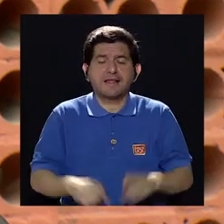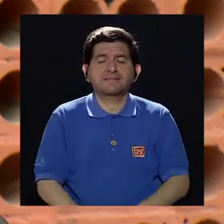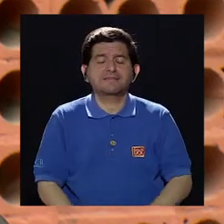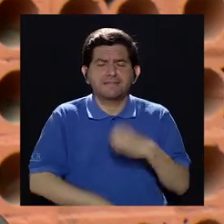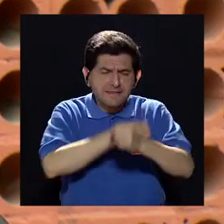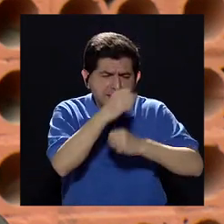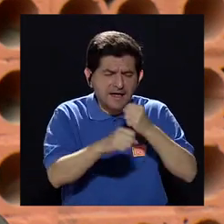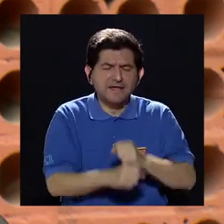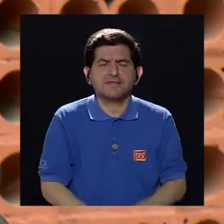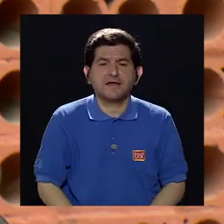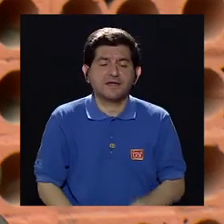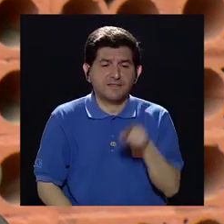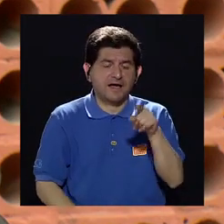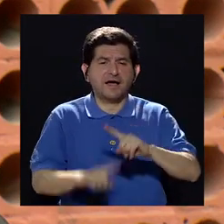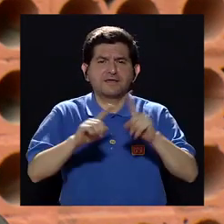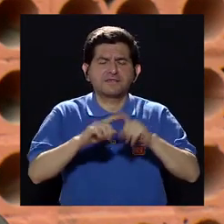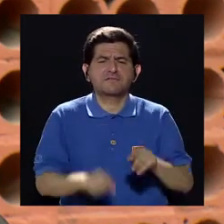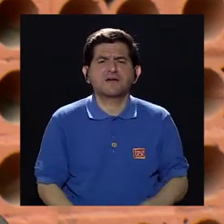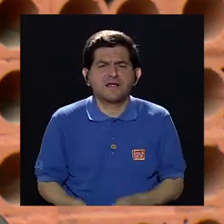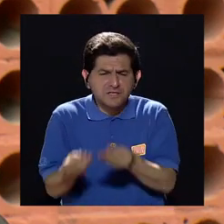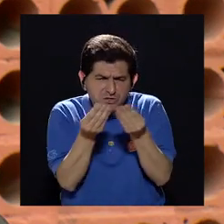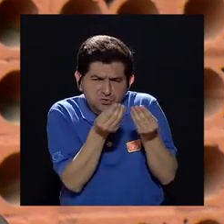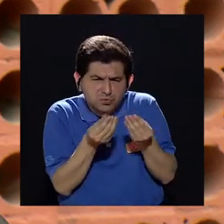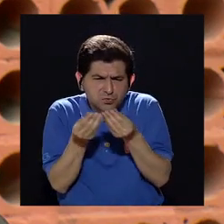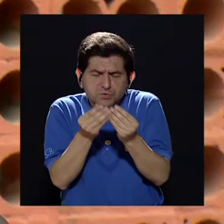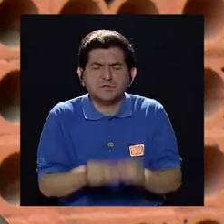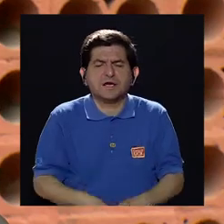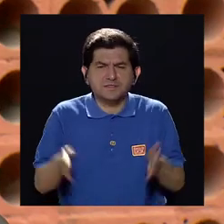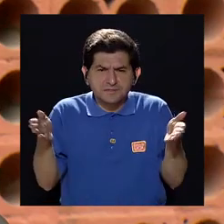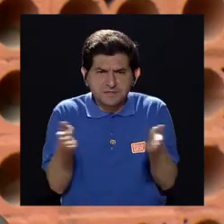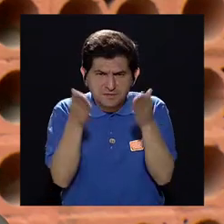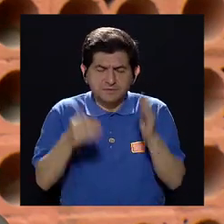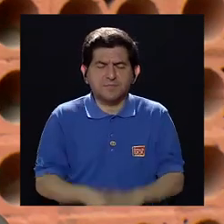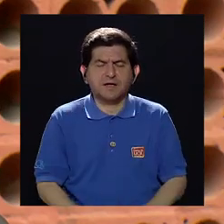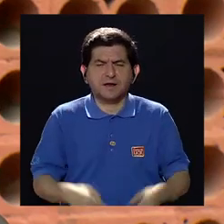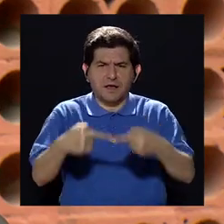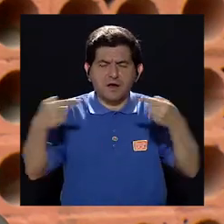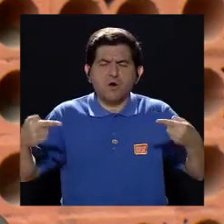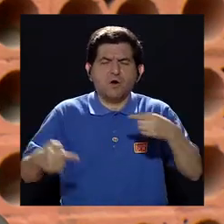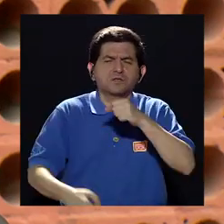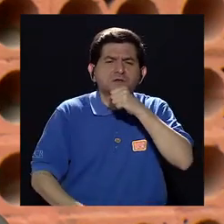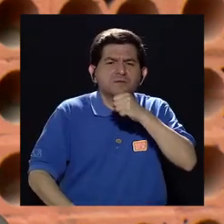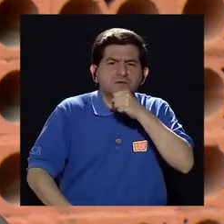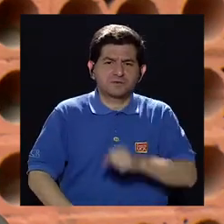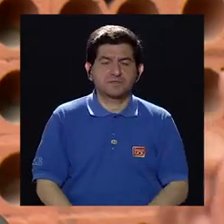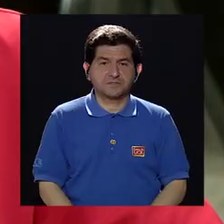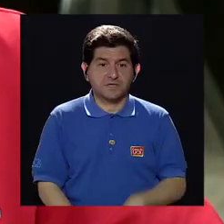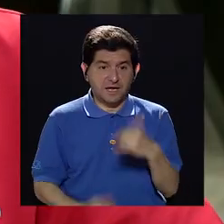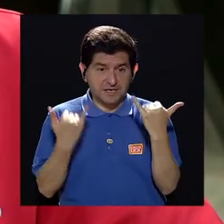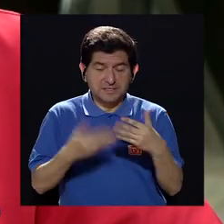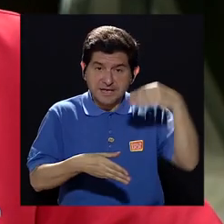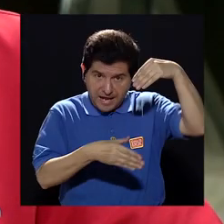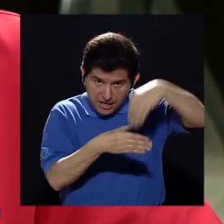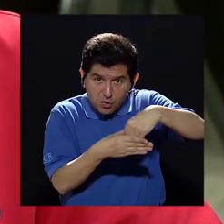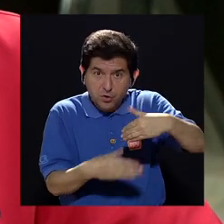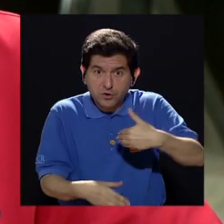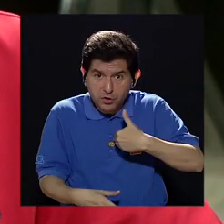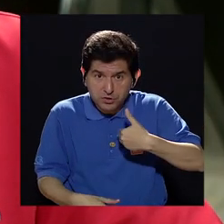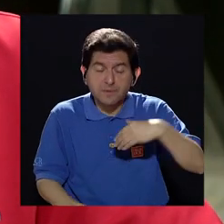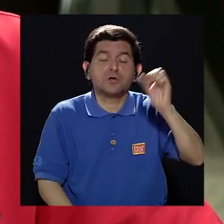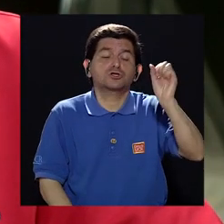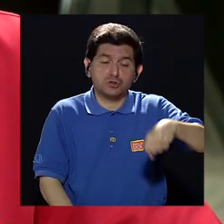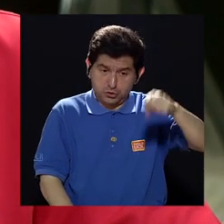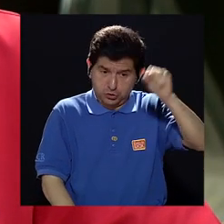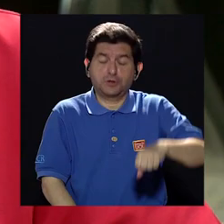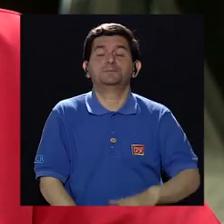incorporados, moléculas de ácido cógico y demás para promover el anti-envejecimiento. ¿Eso ya lo traen incorporado? Eso